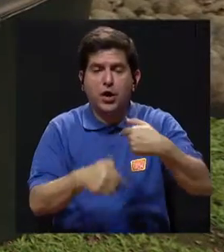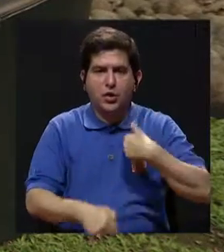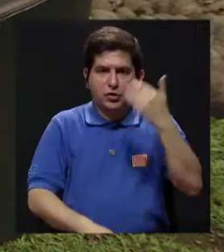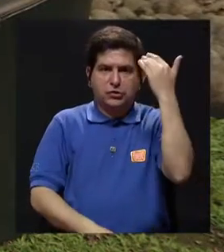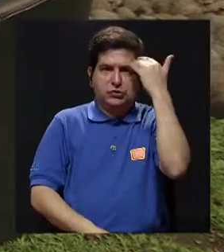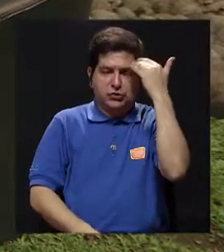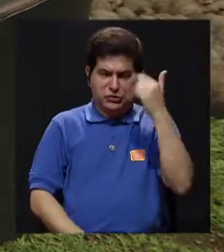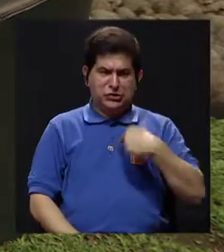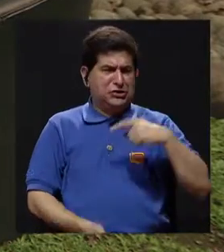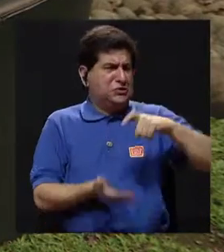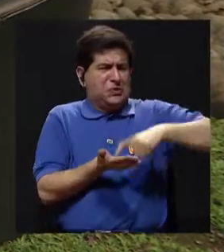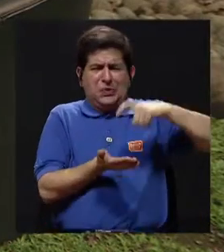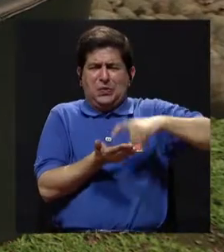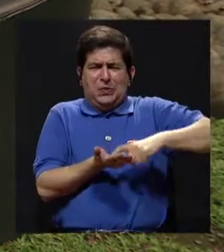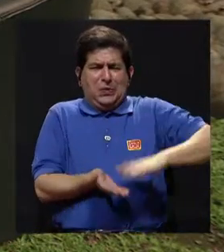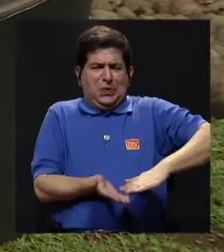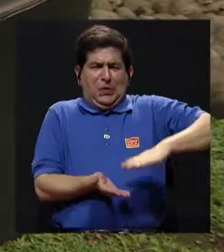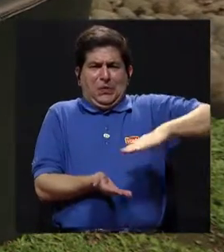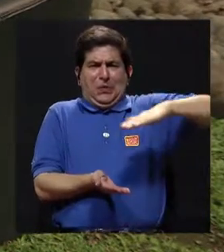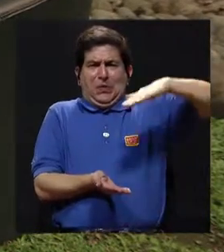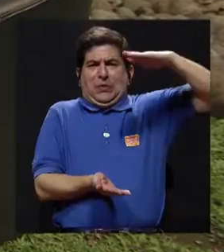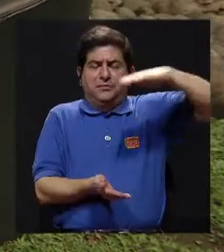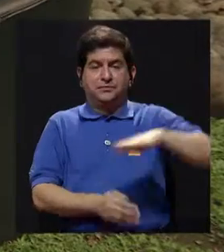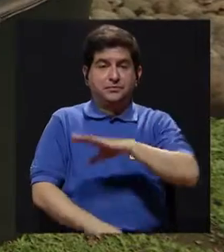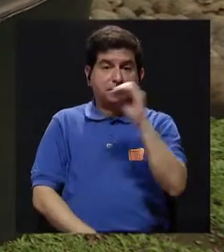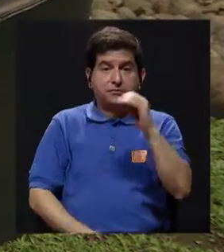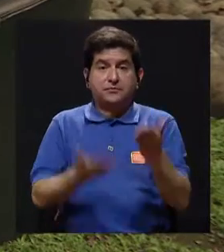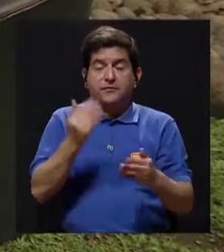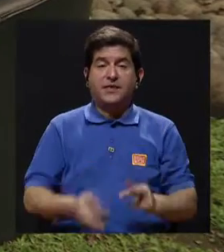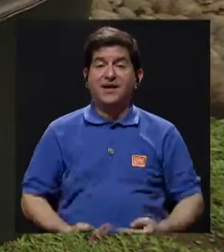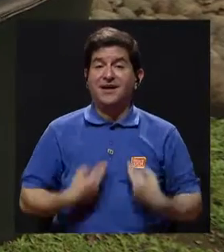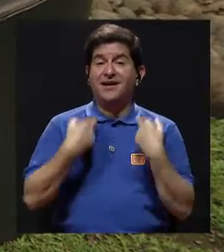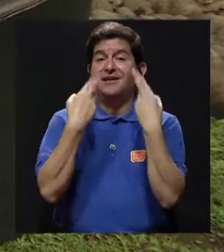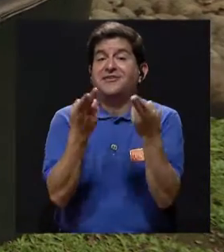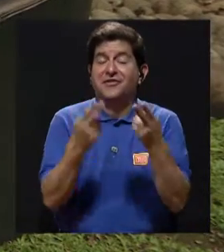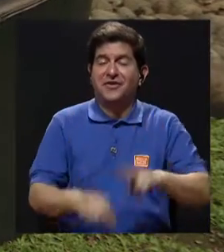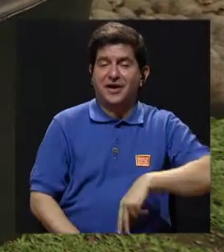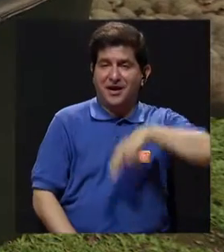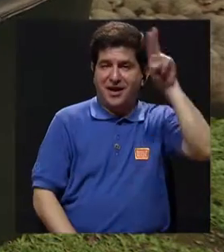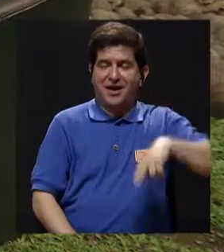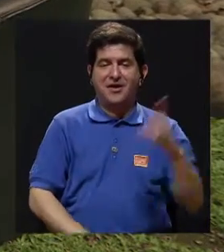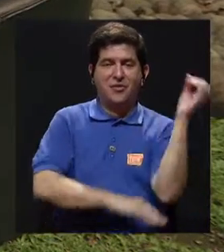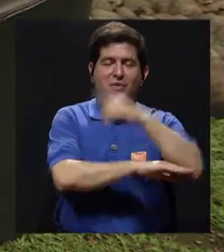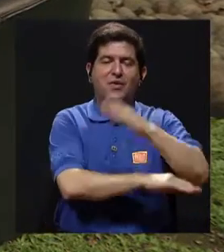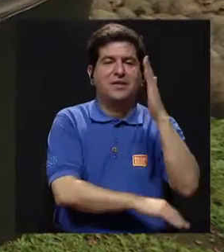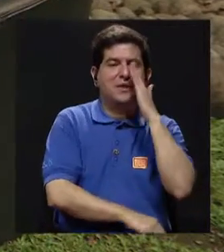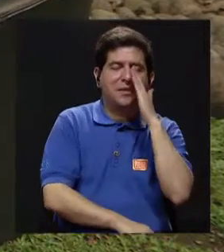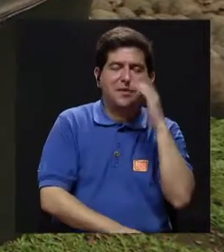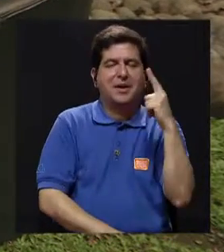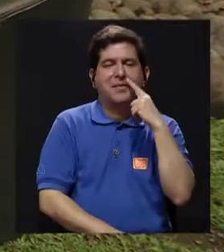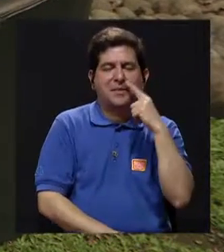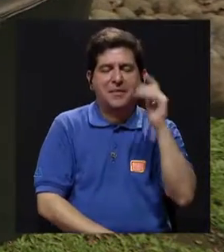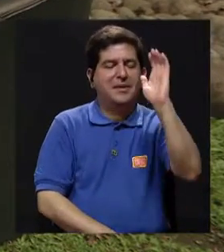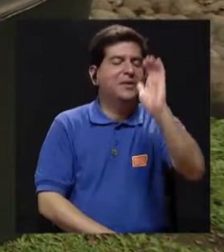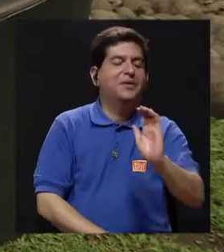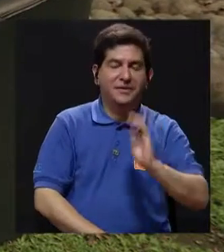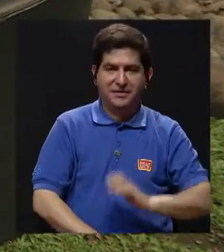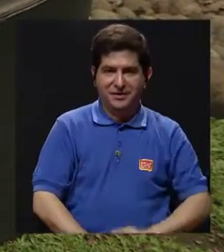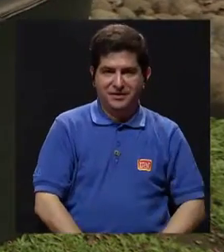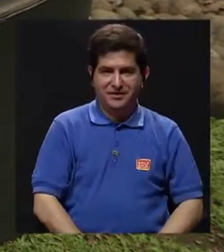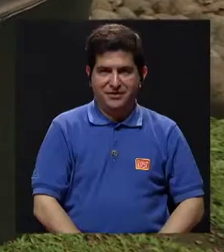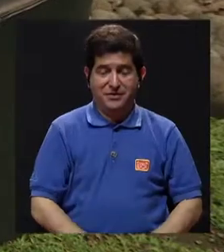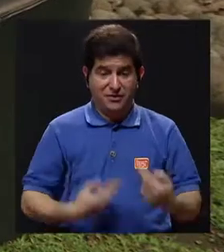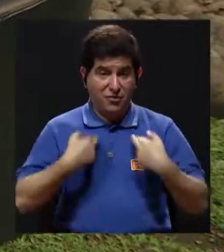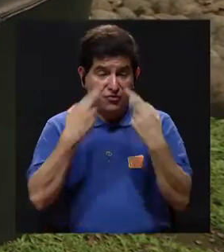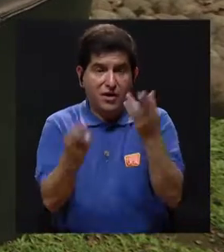paseo quedo totalmente endeudado o endeudada, o dar un regalo en Navidad o el día de la madre o el día del padre o el día del niño, ¿verdad?